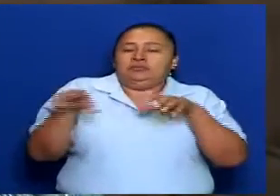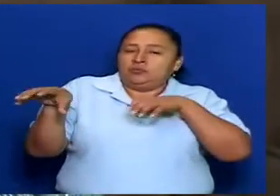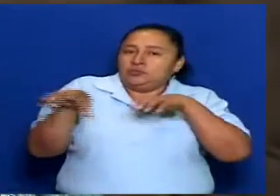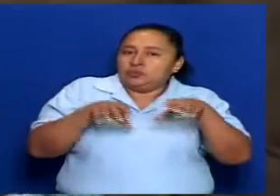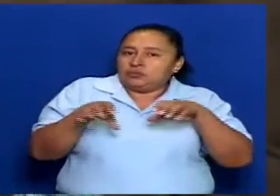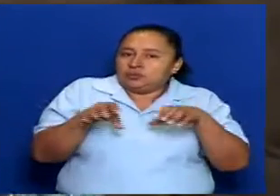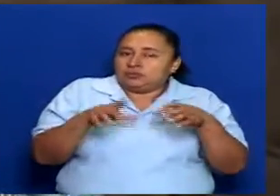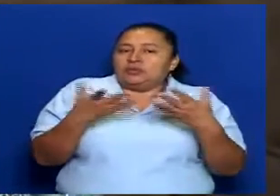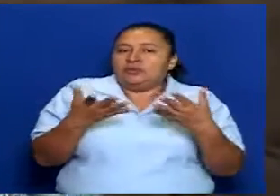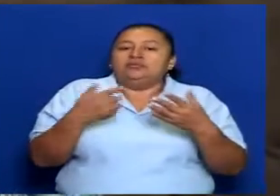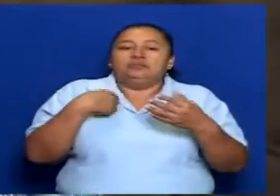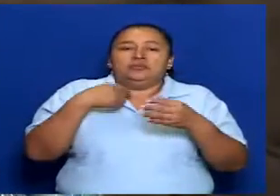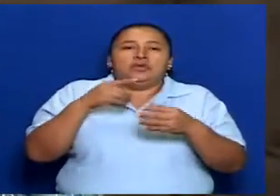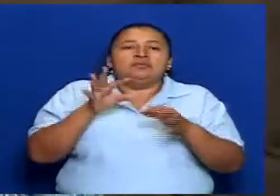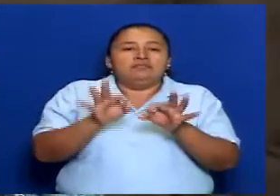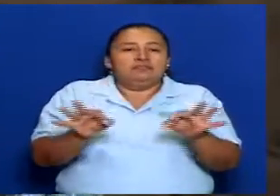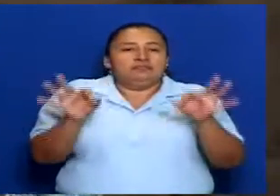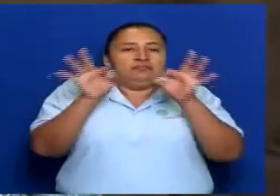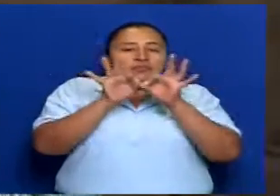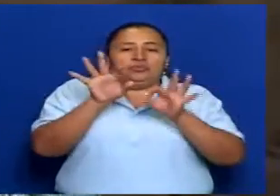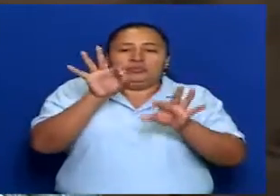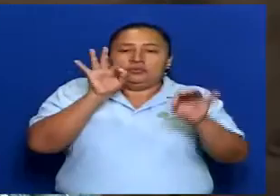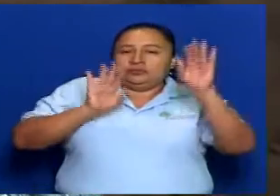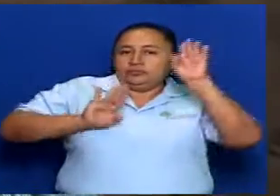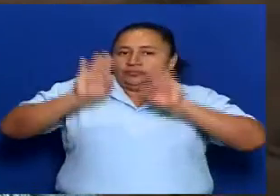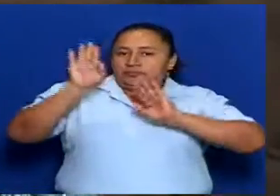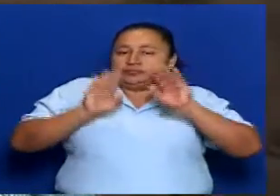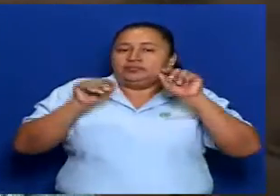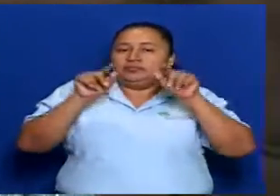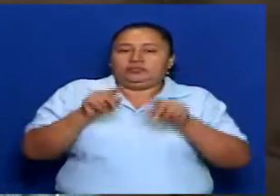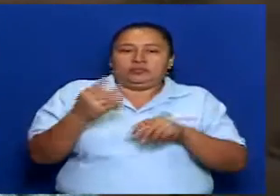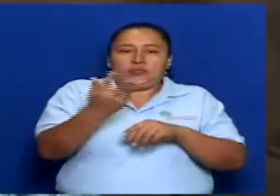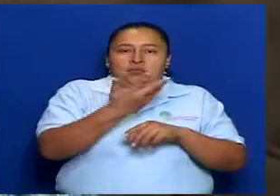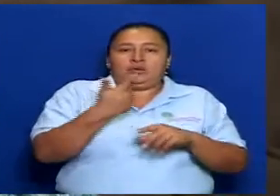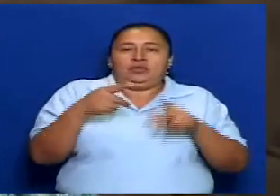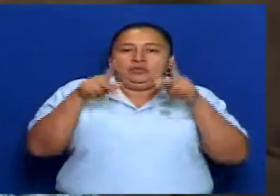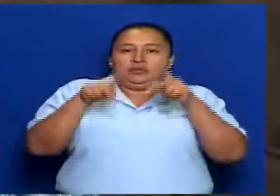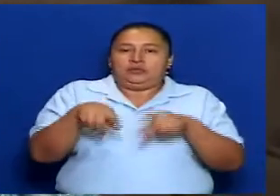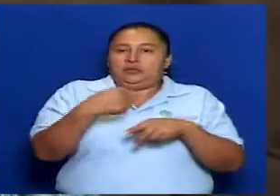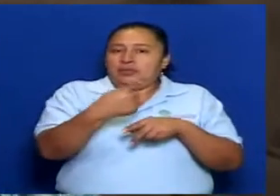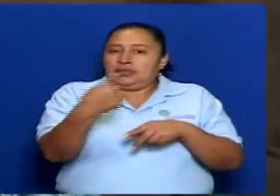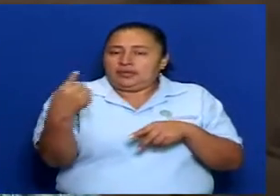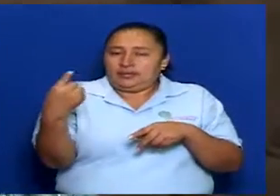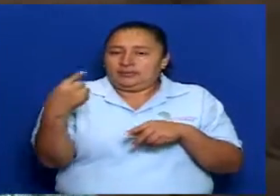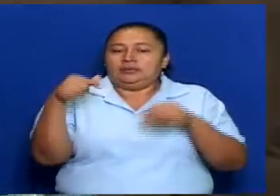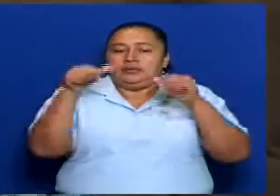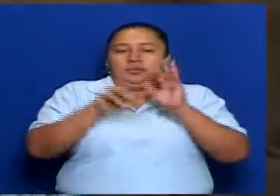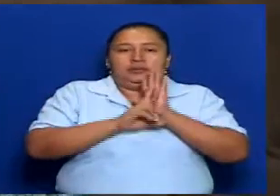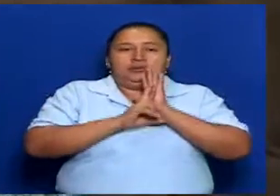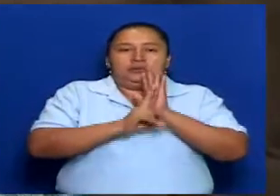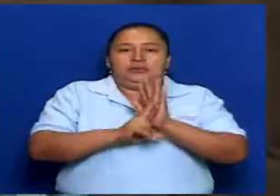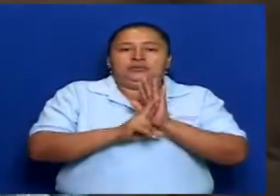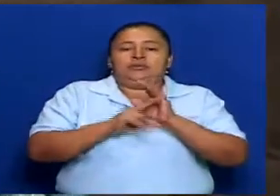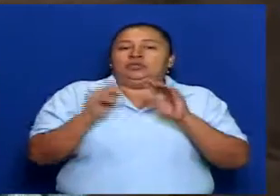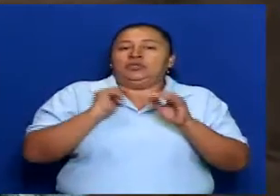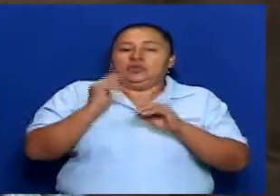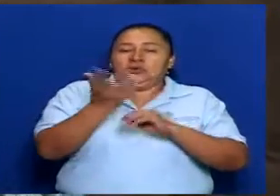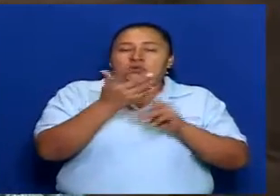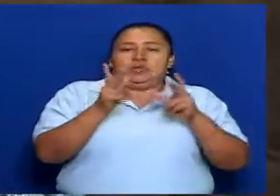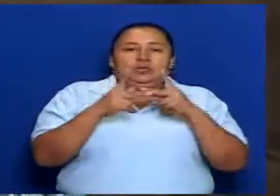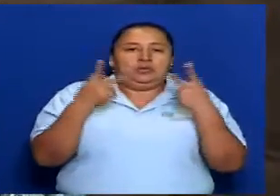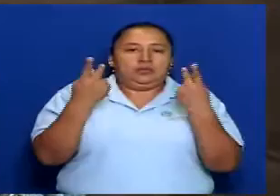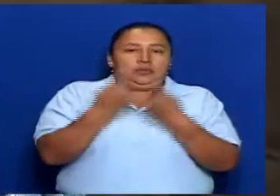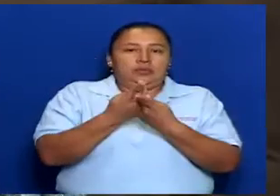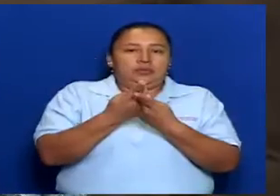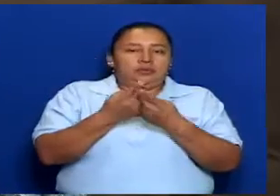acciones que toman en cuenta la participación de todos y cada uno de las representaciones de los pueblos.